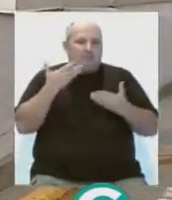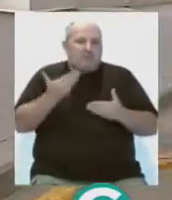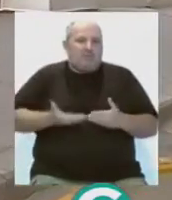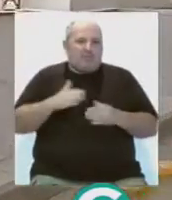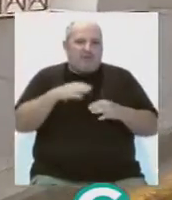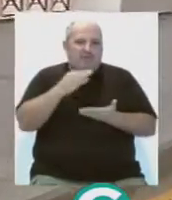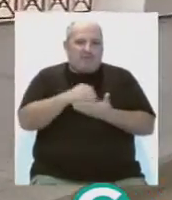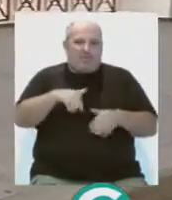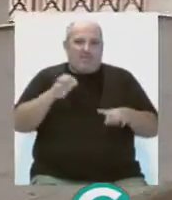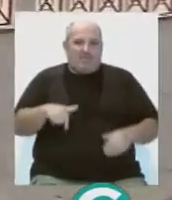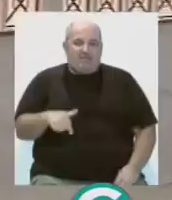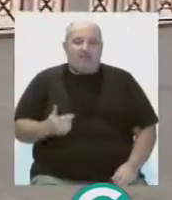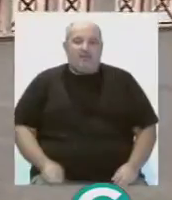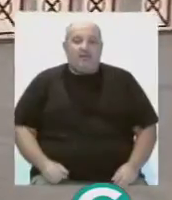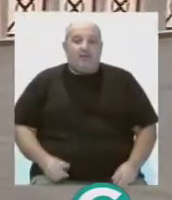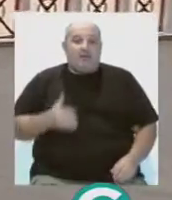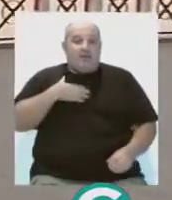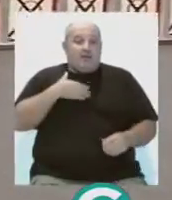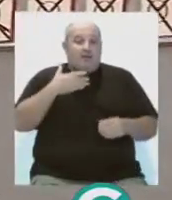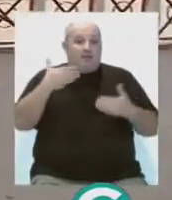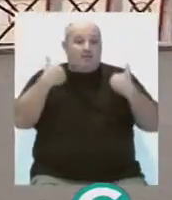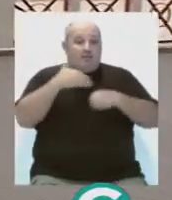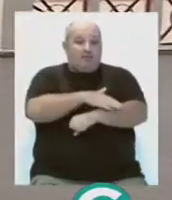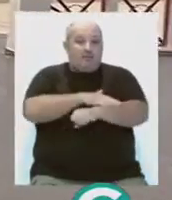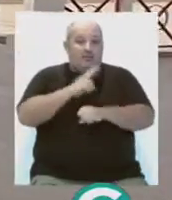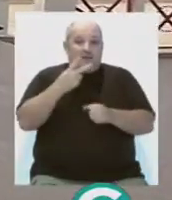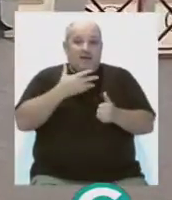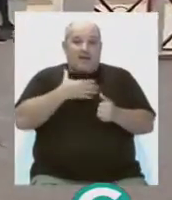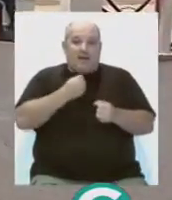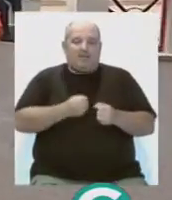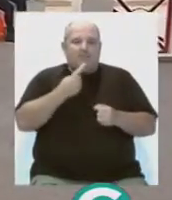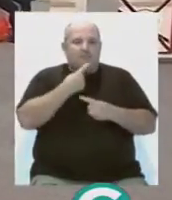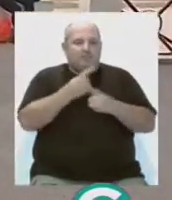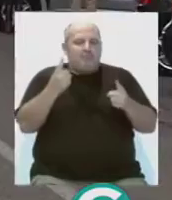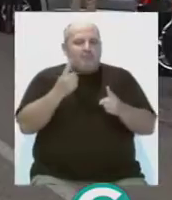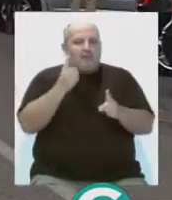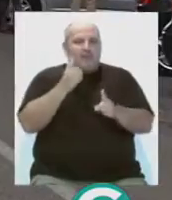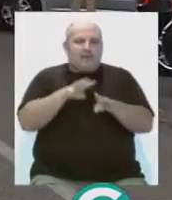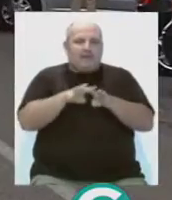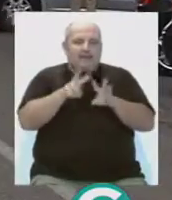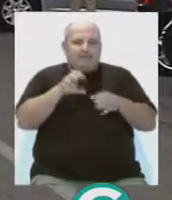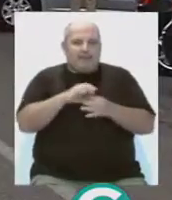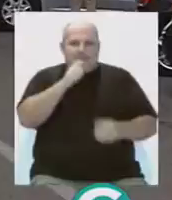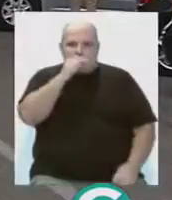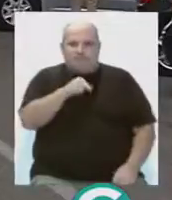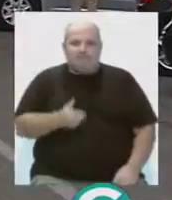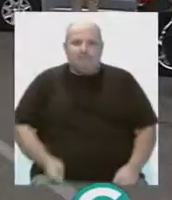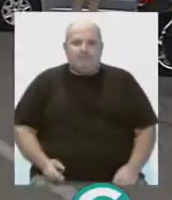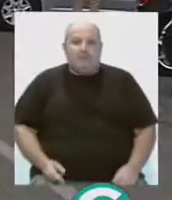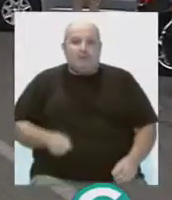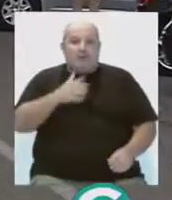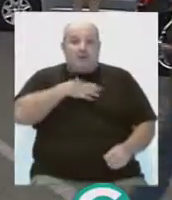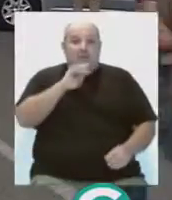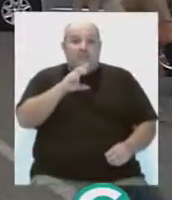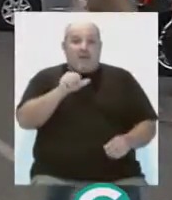clave para la ciudad. Desde el Ejecutivo Municipal, el Teniente Alcalde de Movilidad ha criticado esta iniciativa del PSOE. A juicio